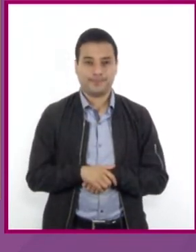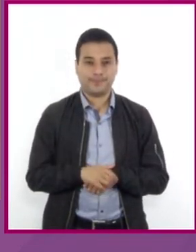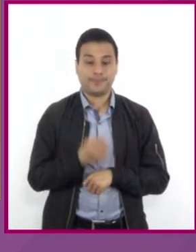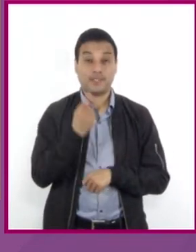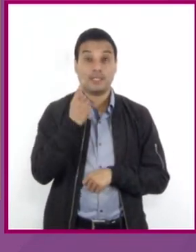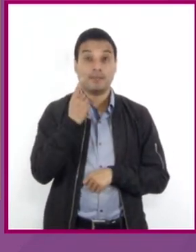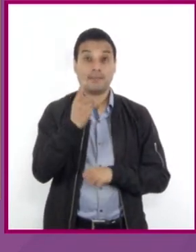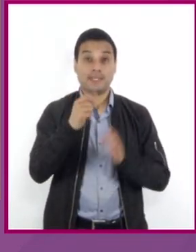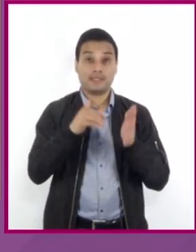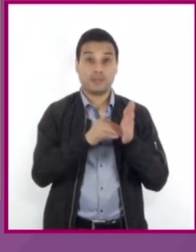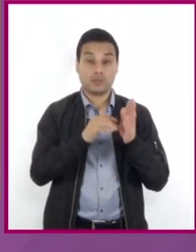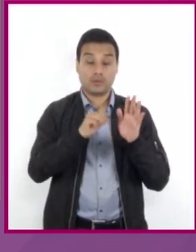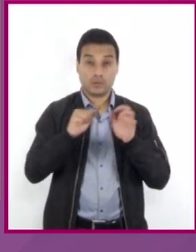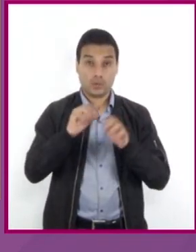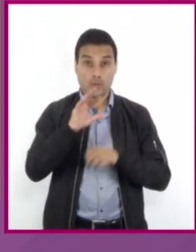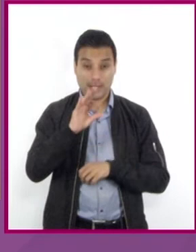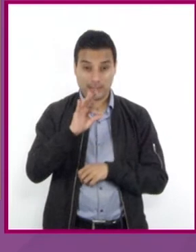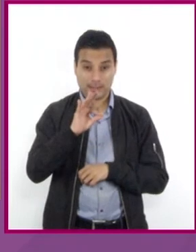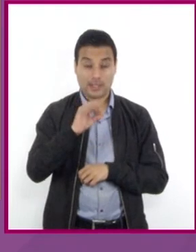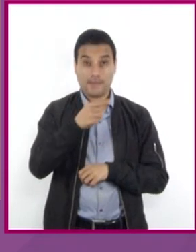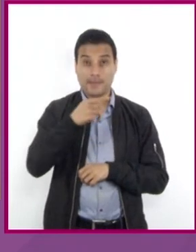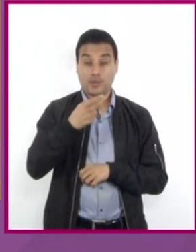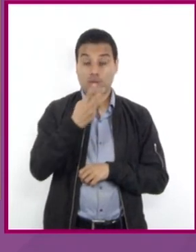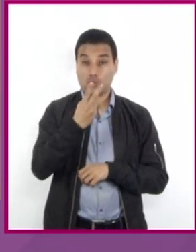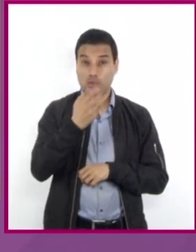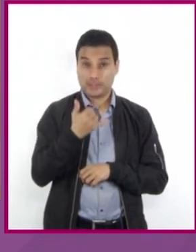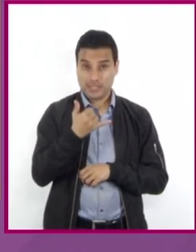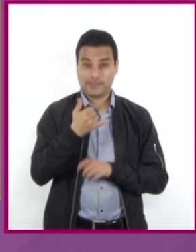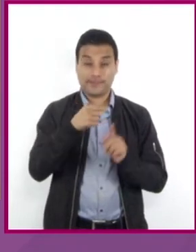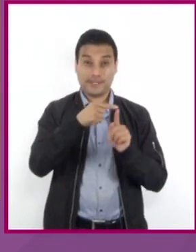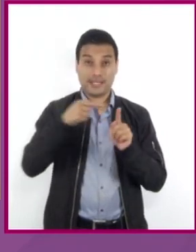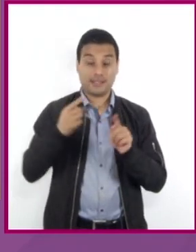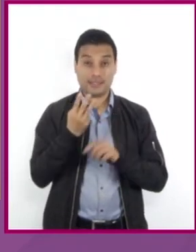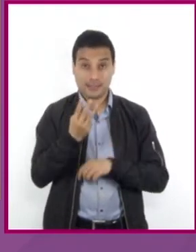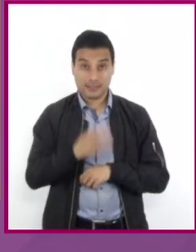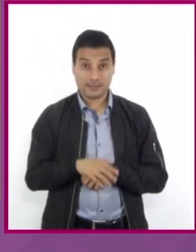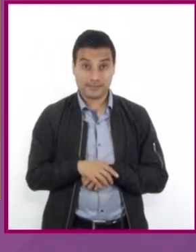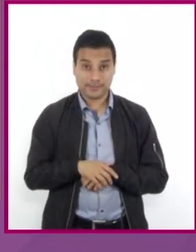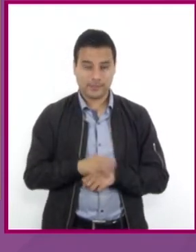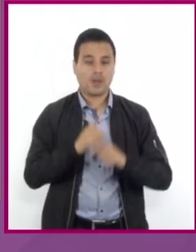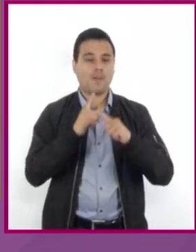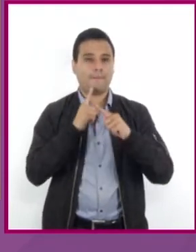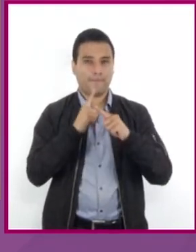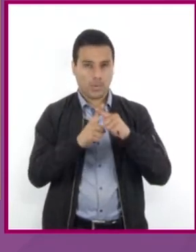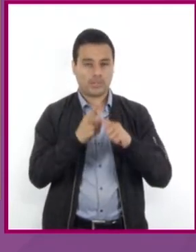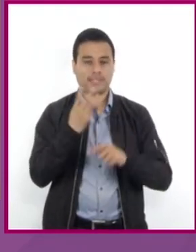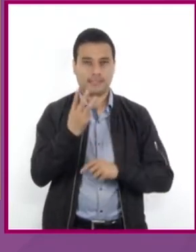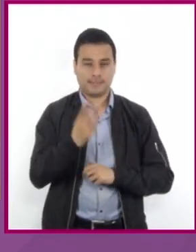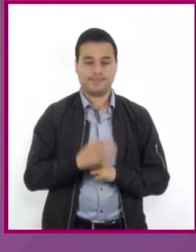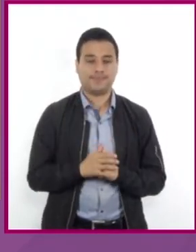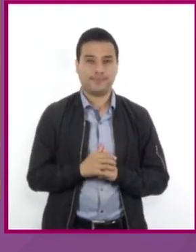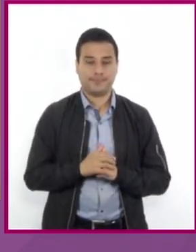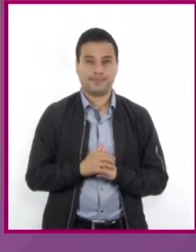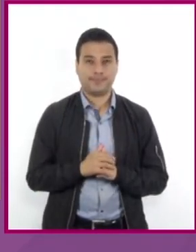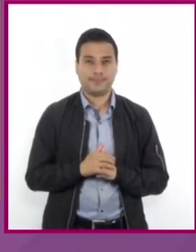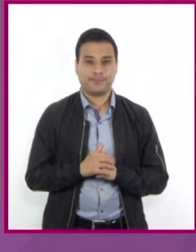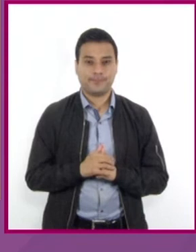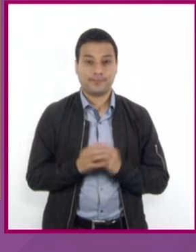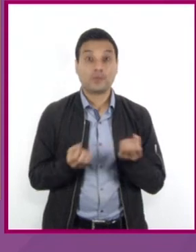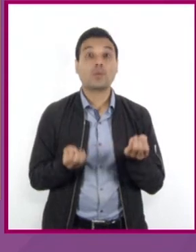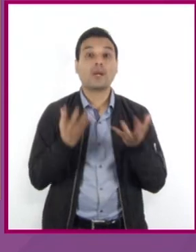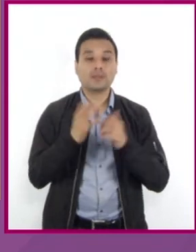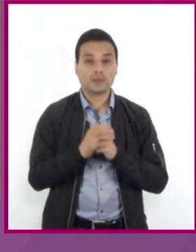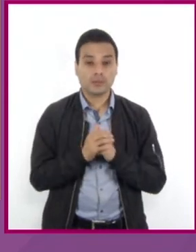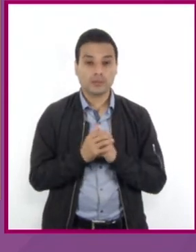1640 menos 2Y entre 3 y todo multiplicado por 3 que es igual